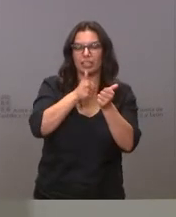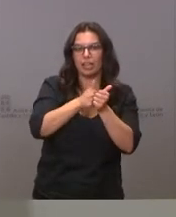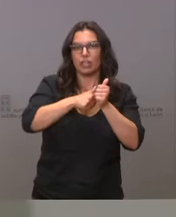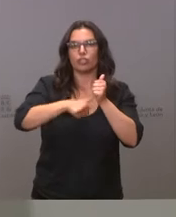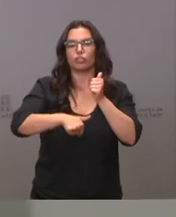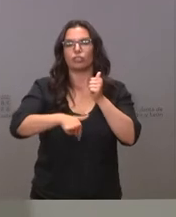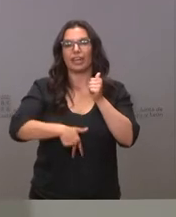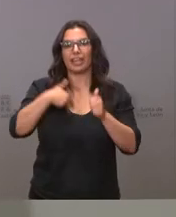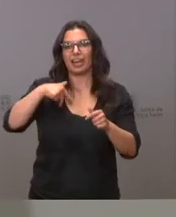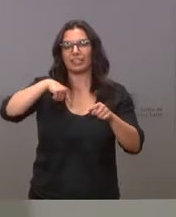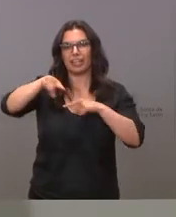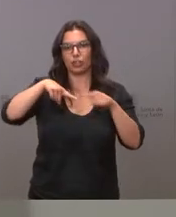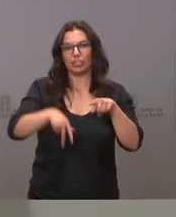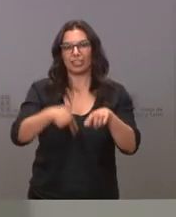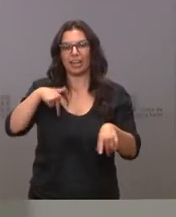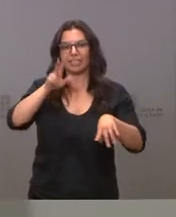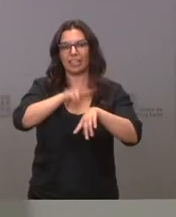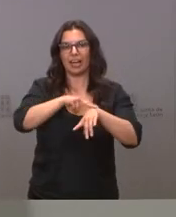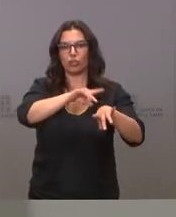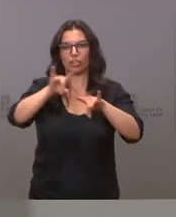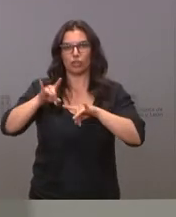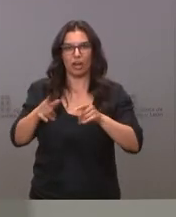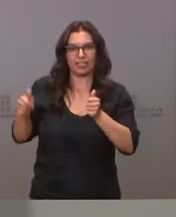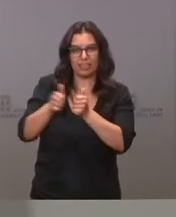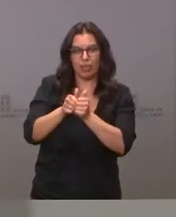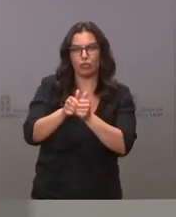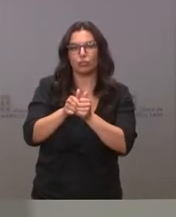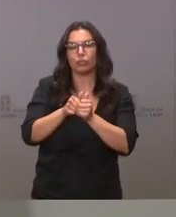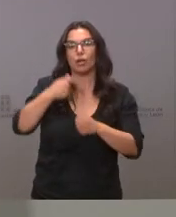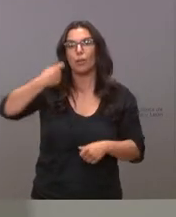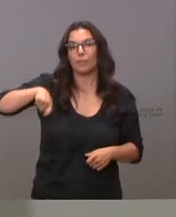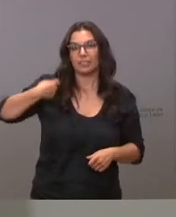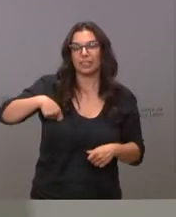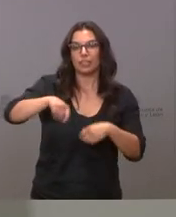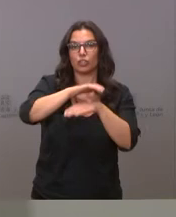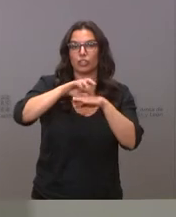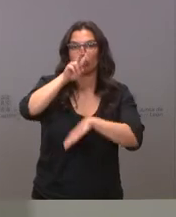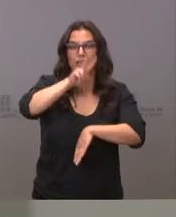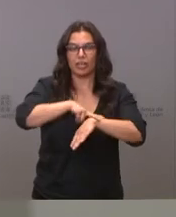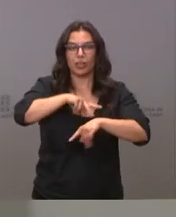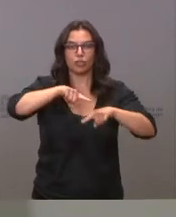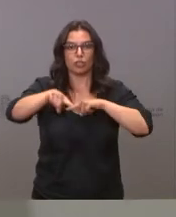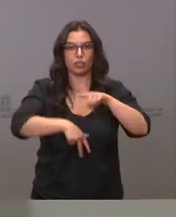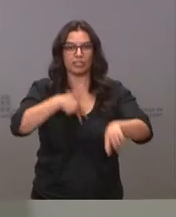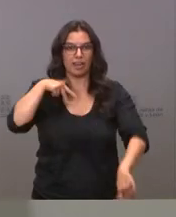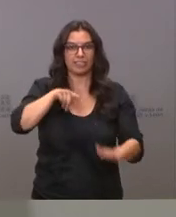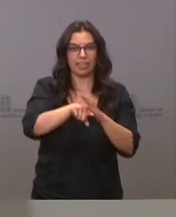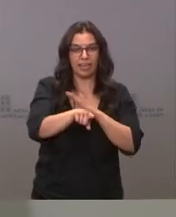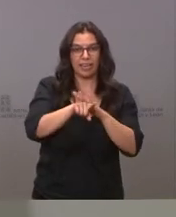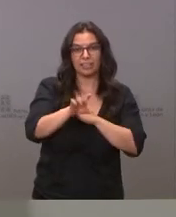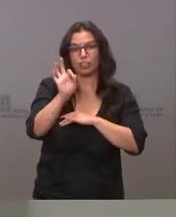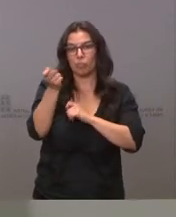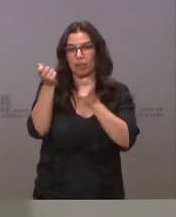generales, delegados territoriales y asimilados, a los presidentes, consejeros, delegados, directores generales, gerentes o